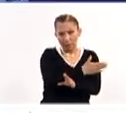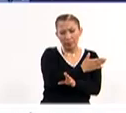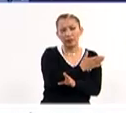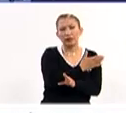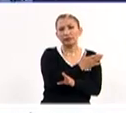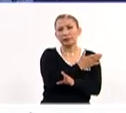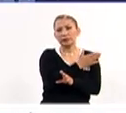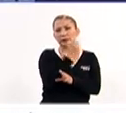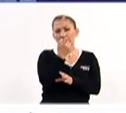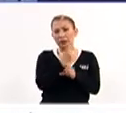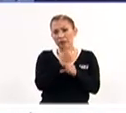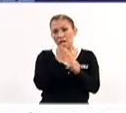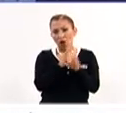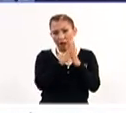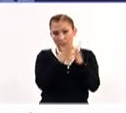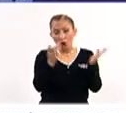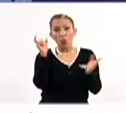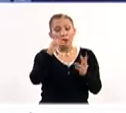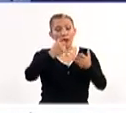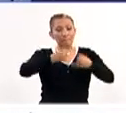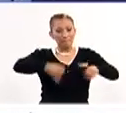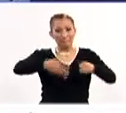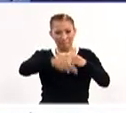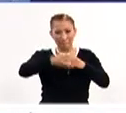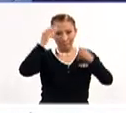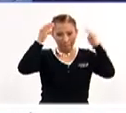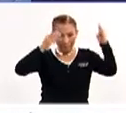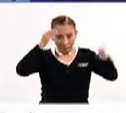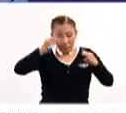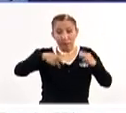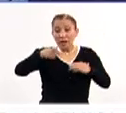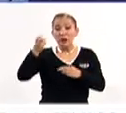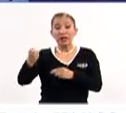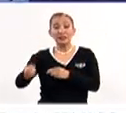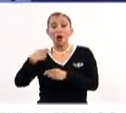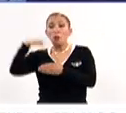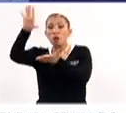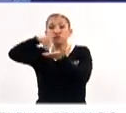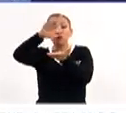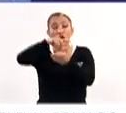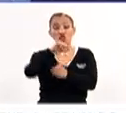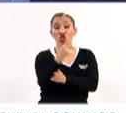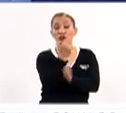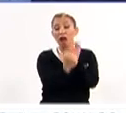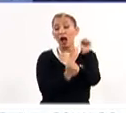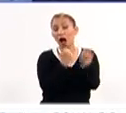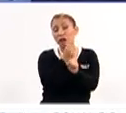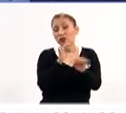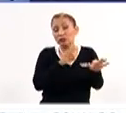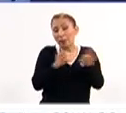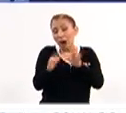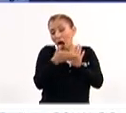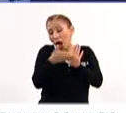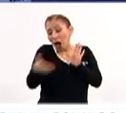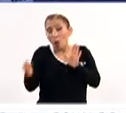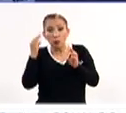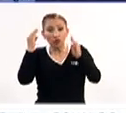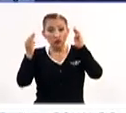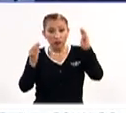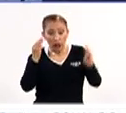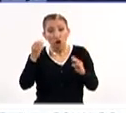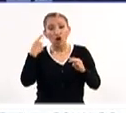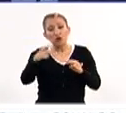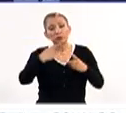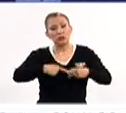el primero de los libros cuando se inaugura el museo, pero este ya es la copilación de 12 años de la vida de un museo